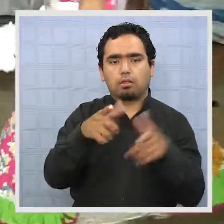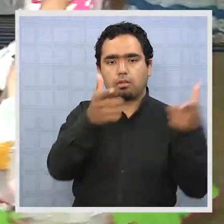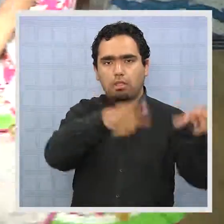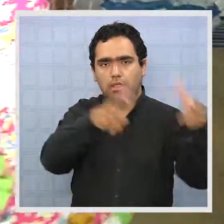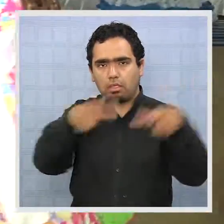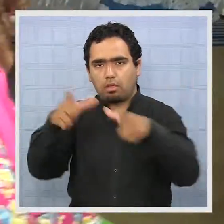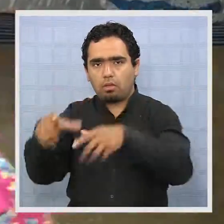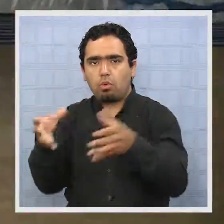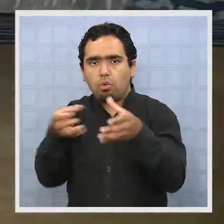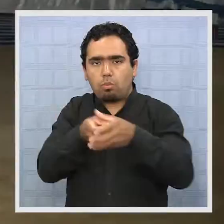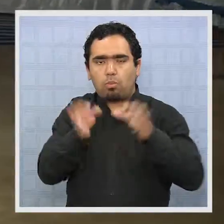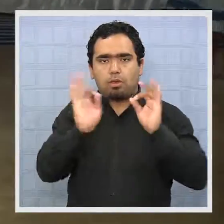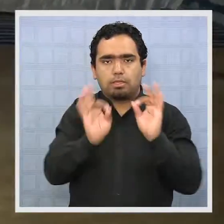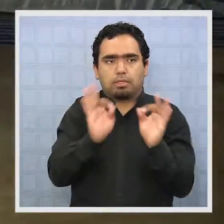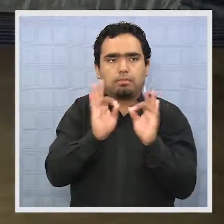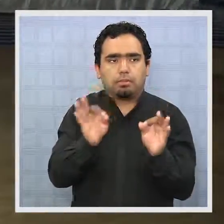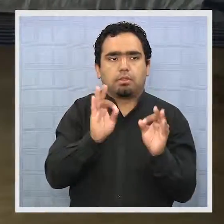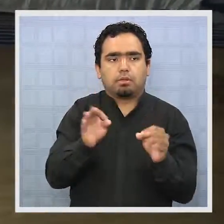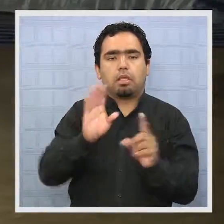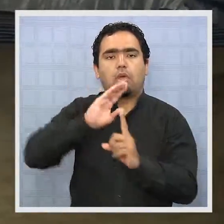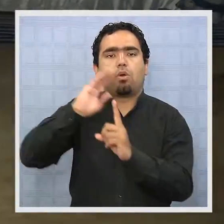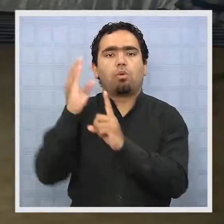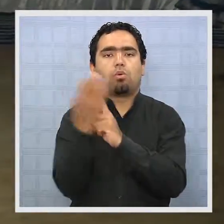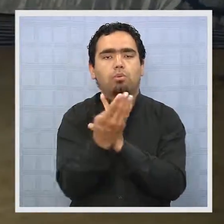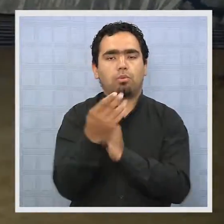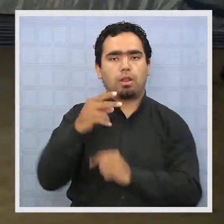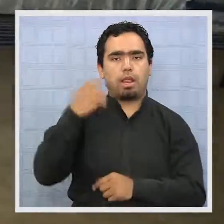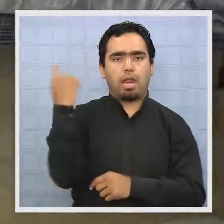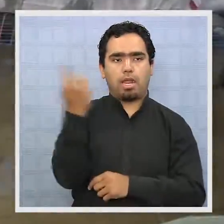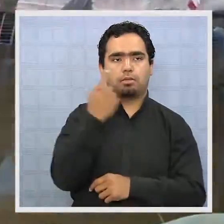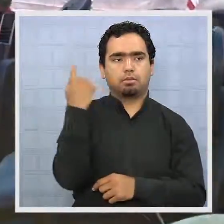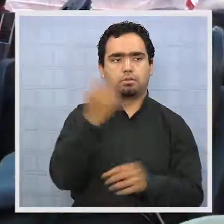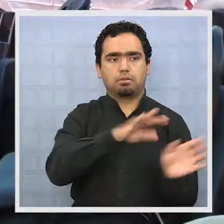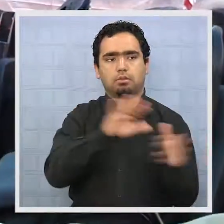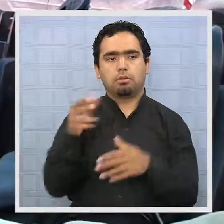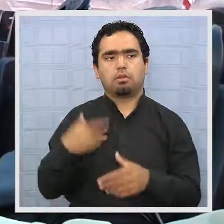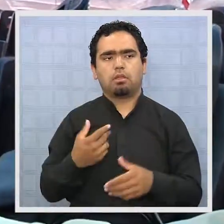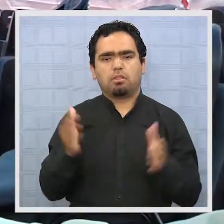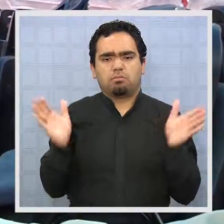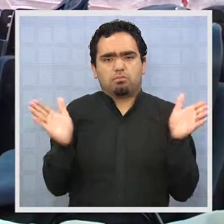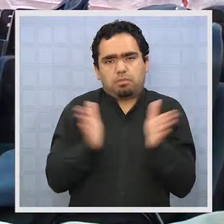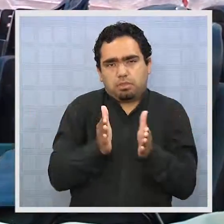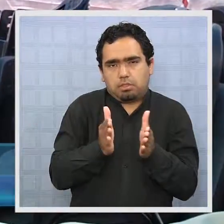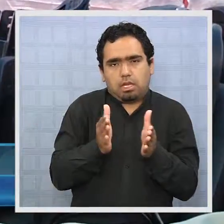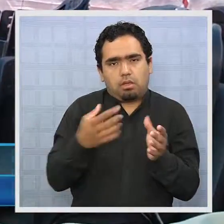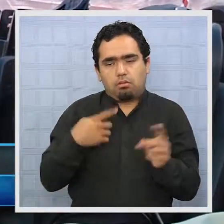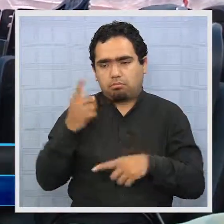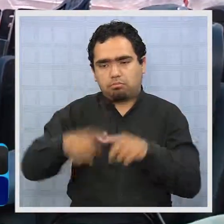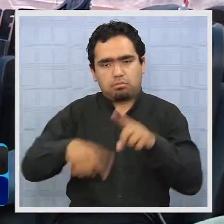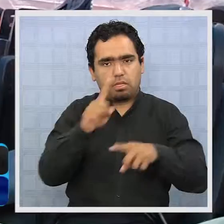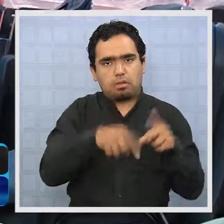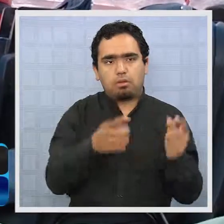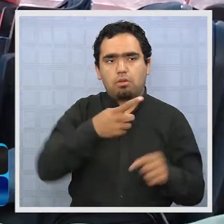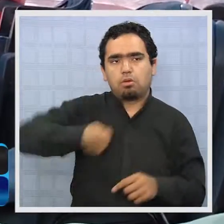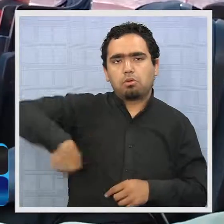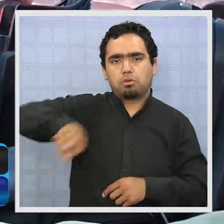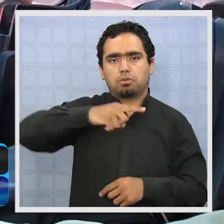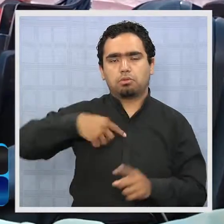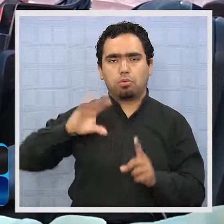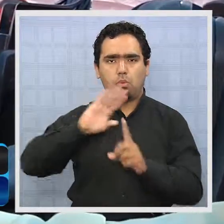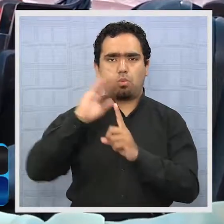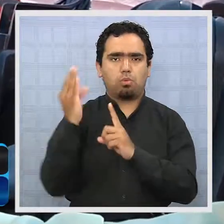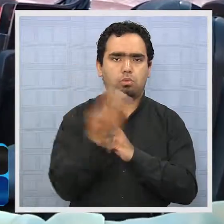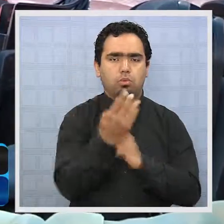para grupos especiales que fomentan la cultura nacional. Bueno, demasiado chico el terreno para nuestra cultura